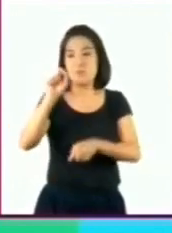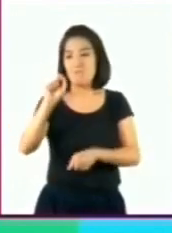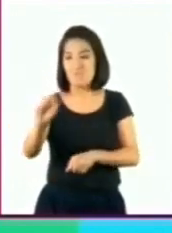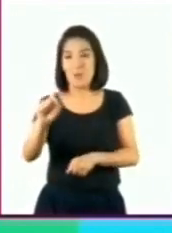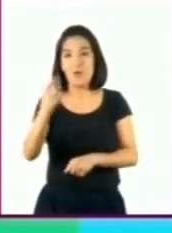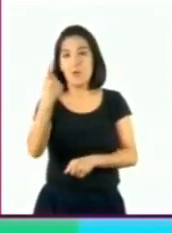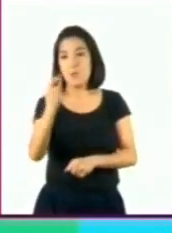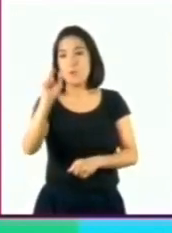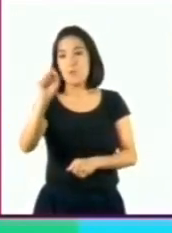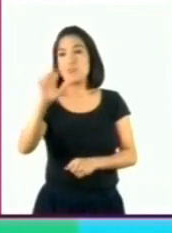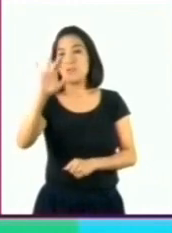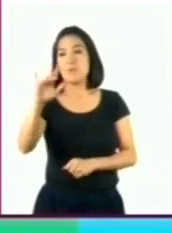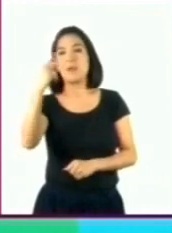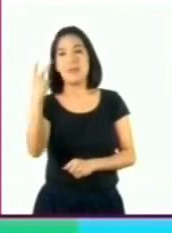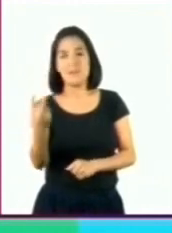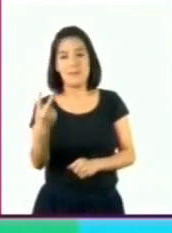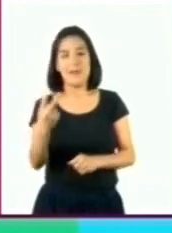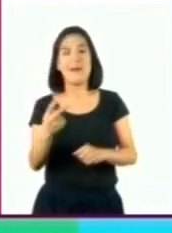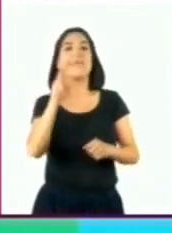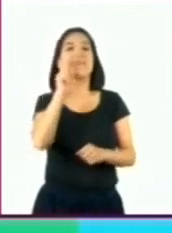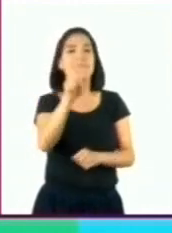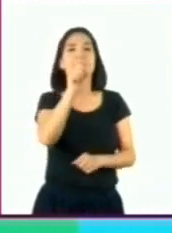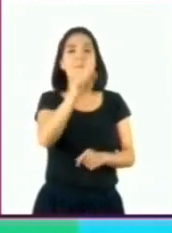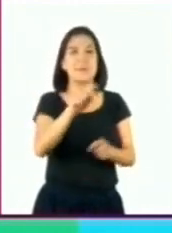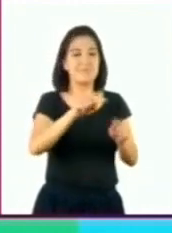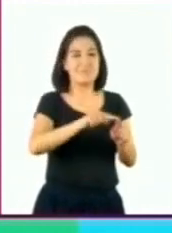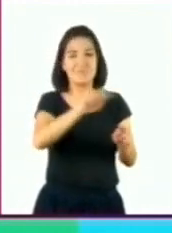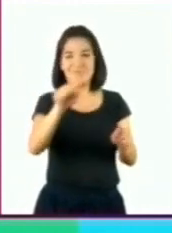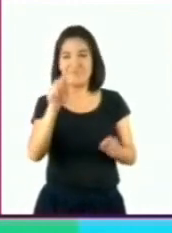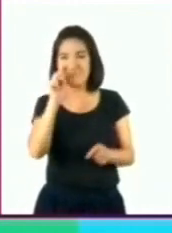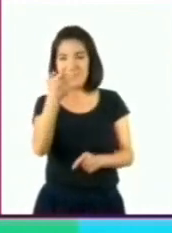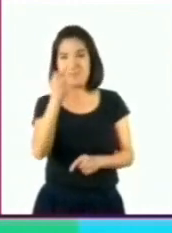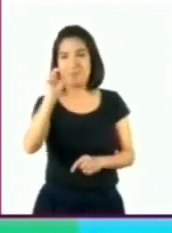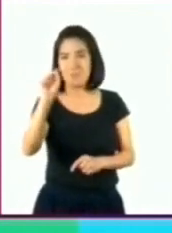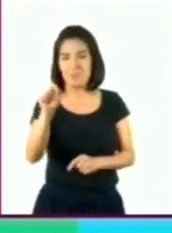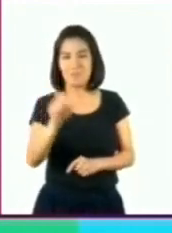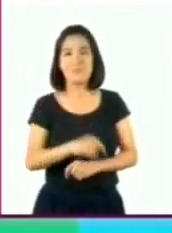.52 queda ubicado en este punto.